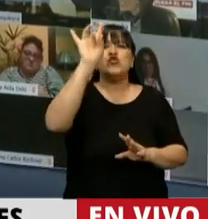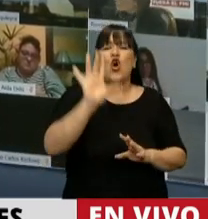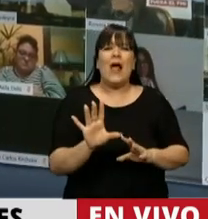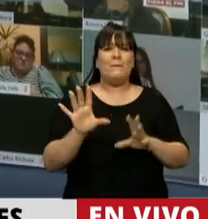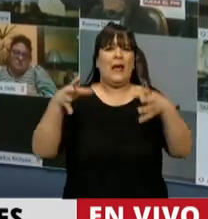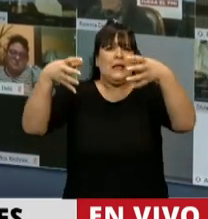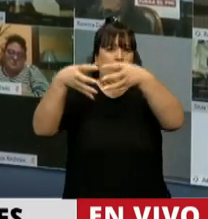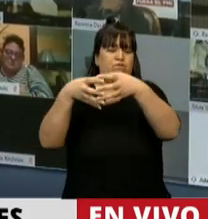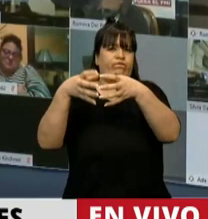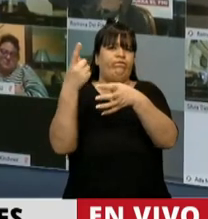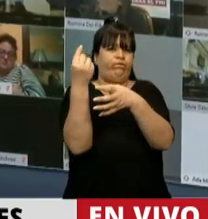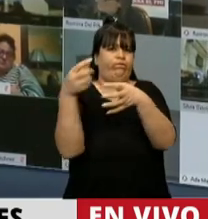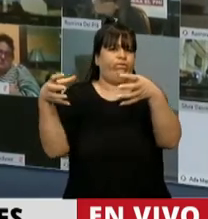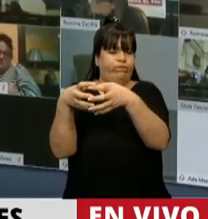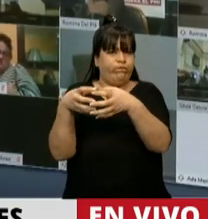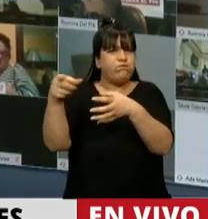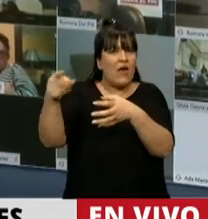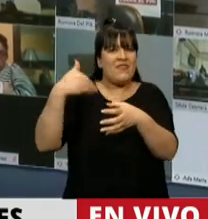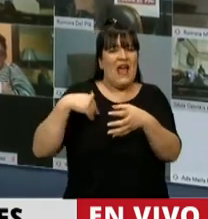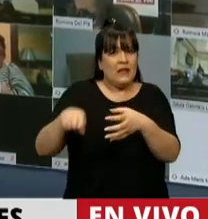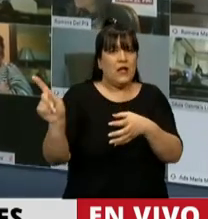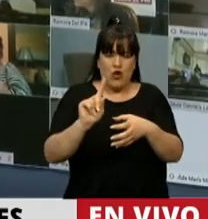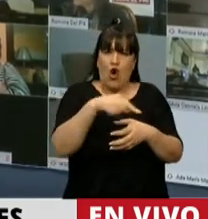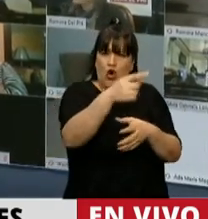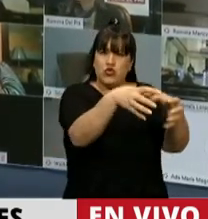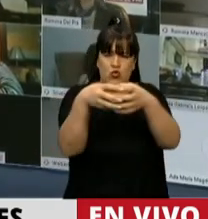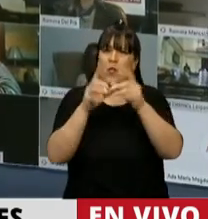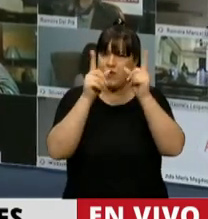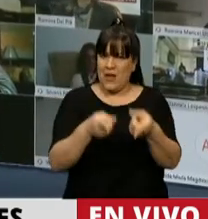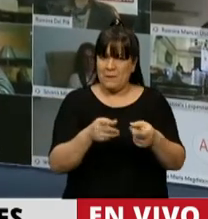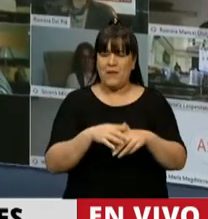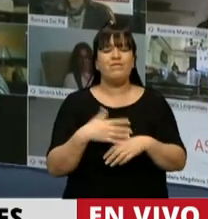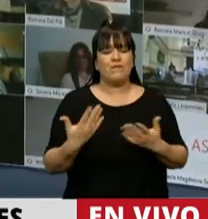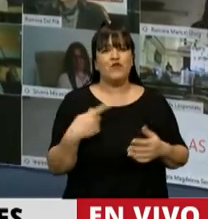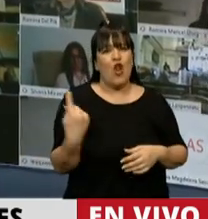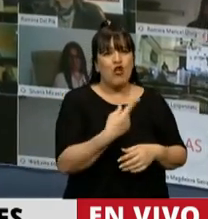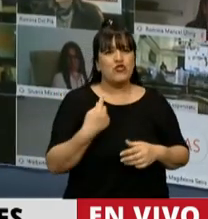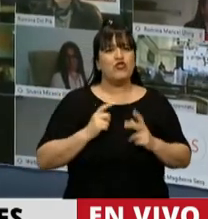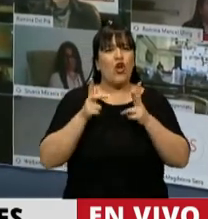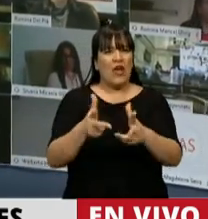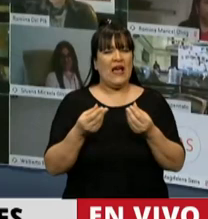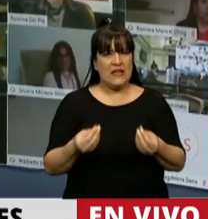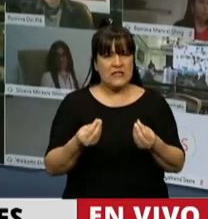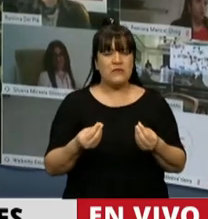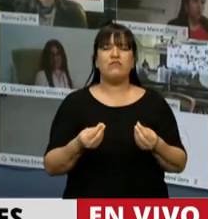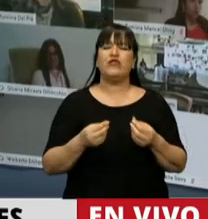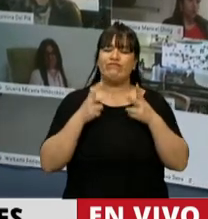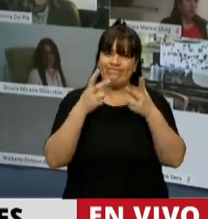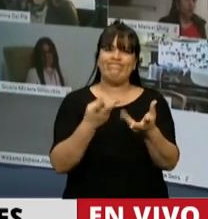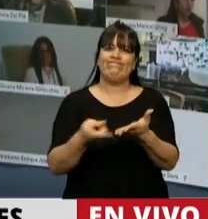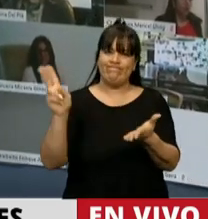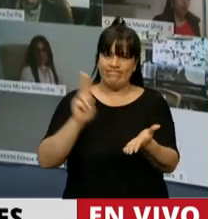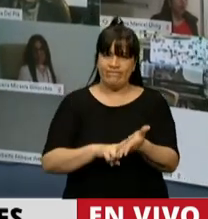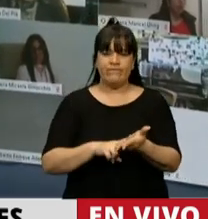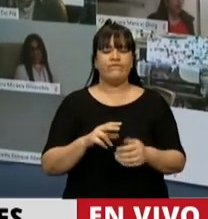capitalista argentina. Por eso, Presidente, nosotros planteamos y reivindicamos